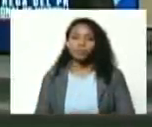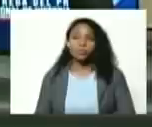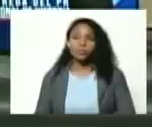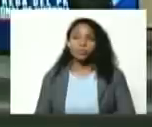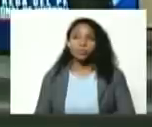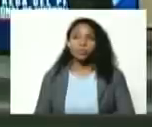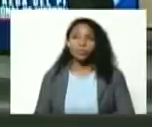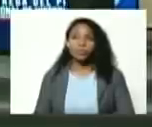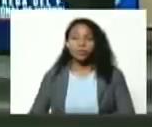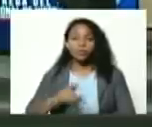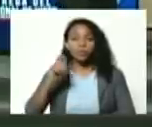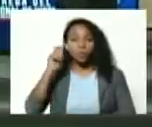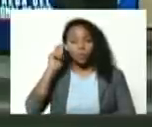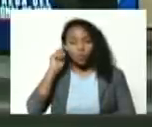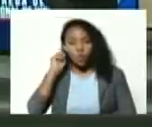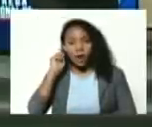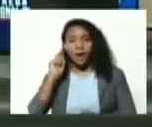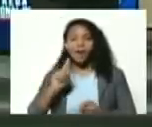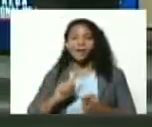Marrufo